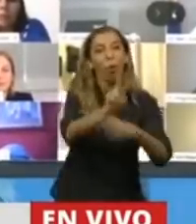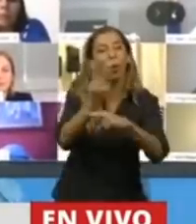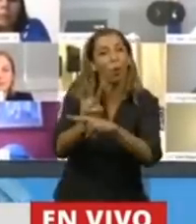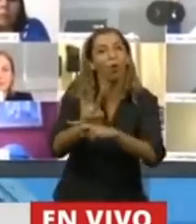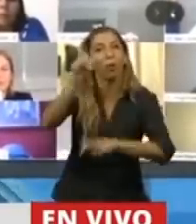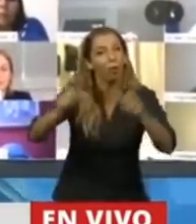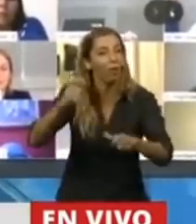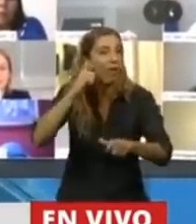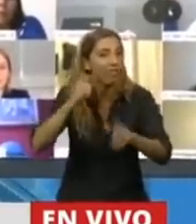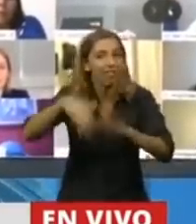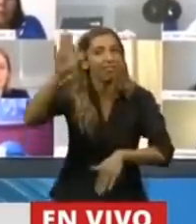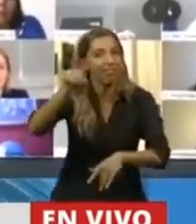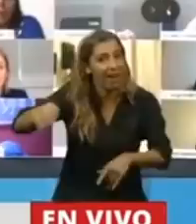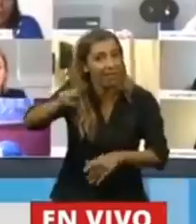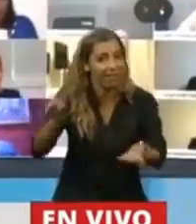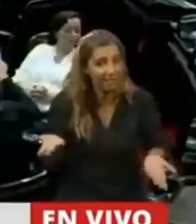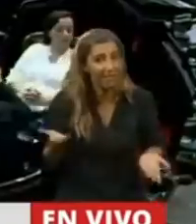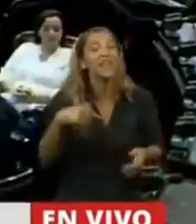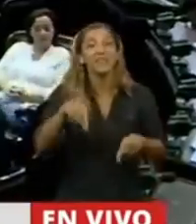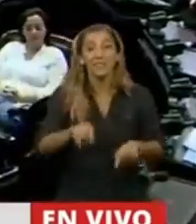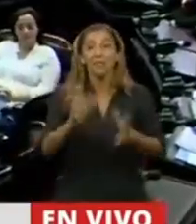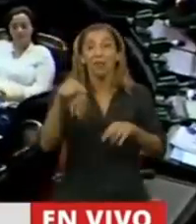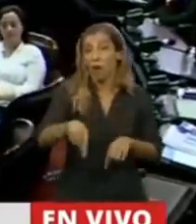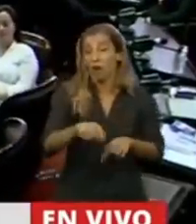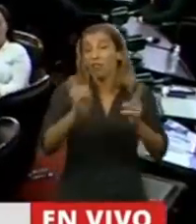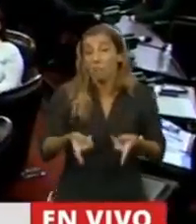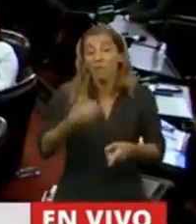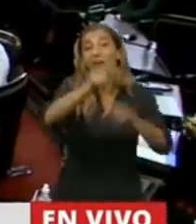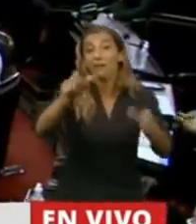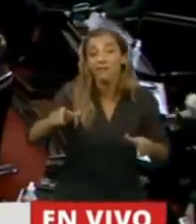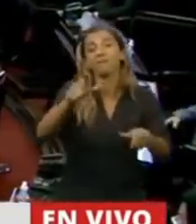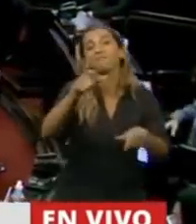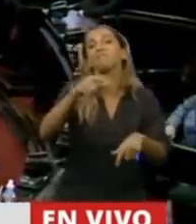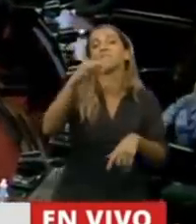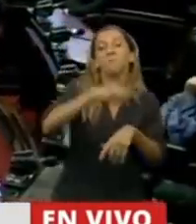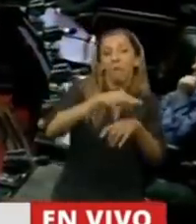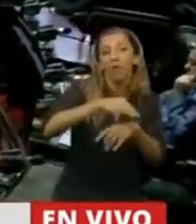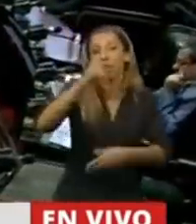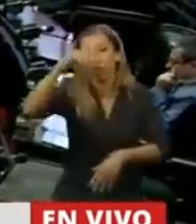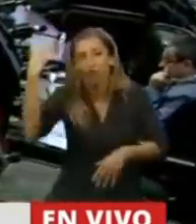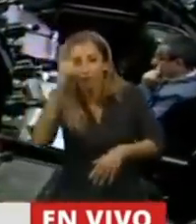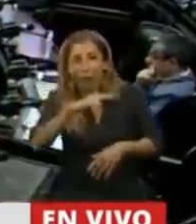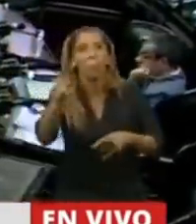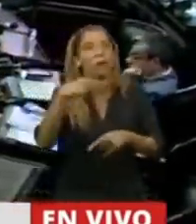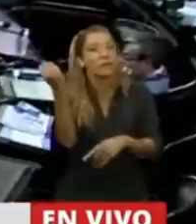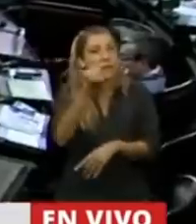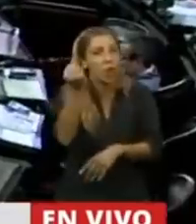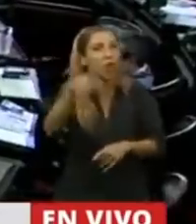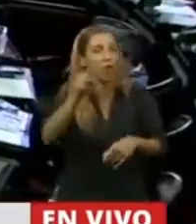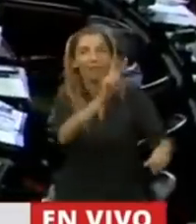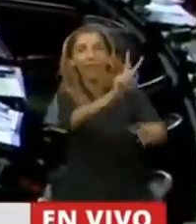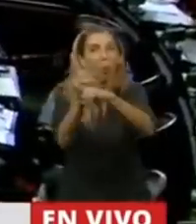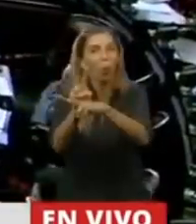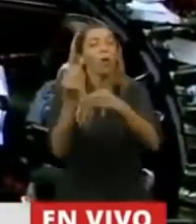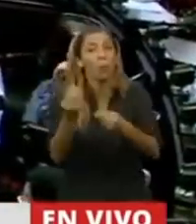que vayan a recibir nuestras médicas y nuestros médicos sea menor, porque el gran problema en el sector de salud empieza cuando se desborda el propio sistema por la